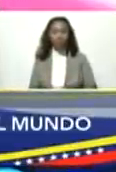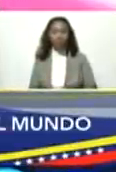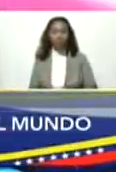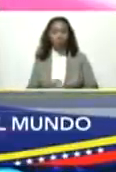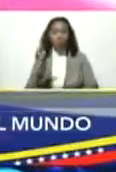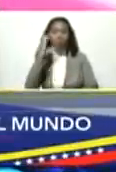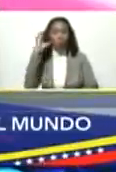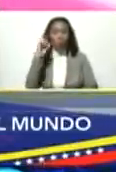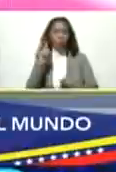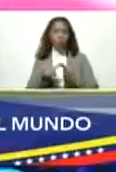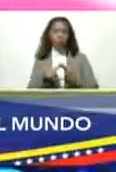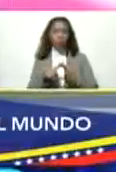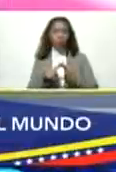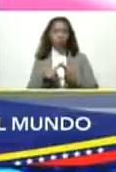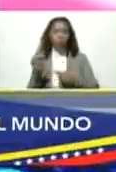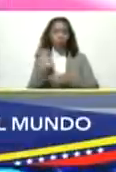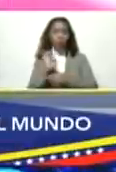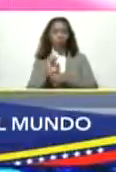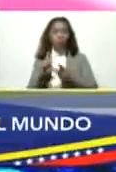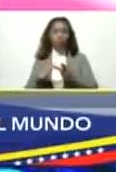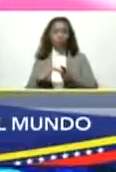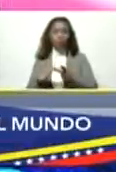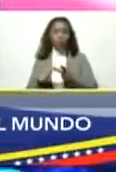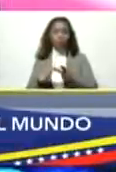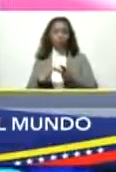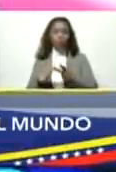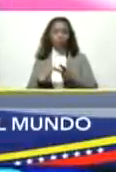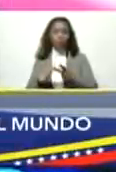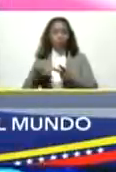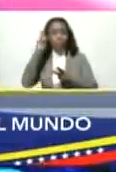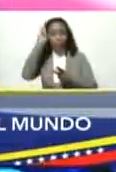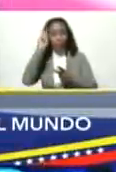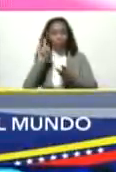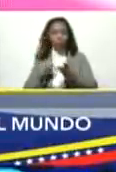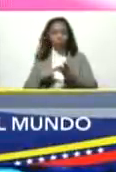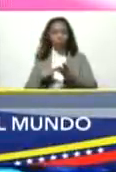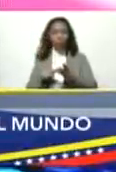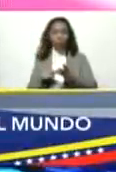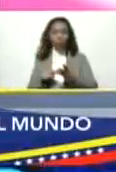colombianos ecuatorianos peruanos